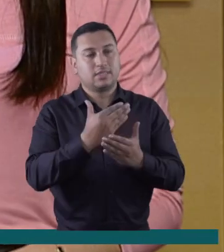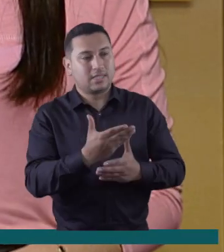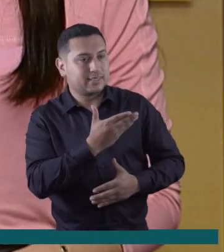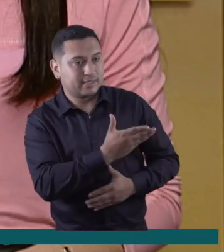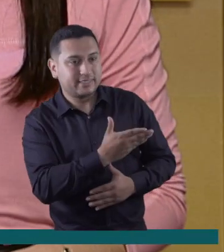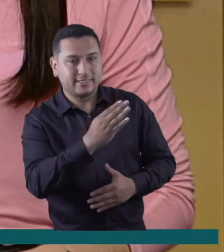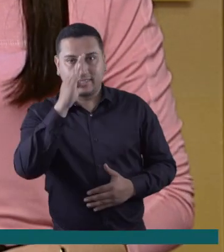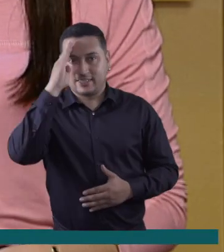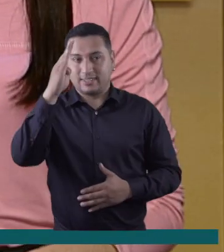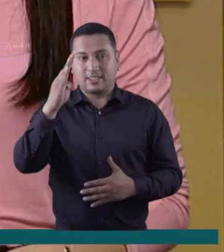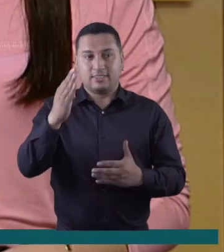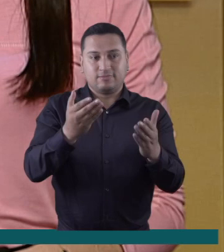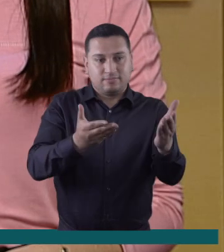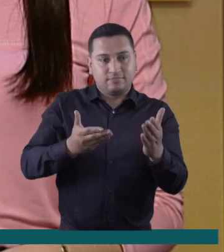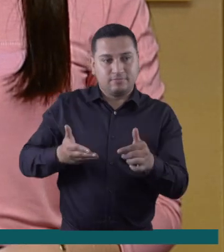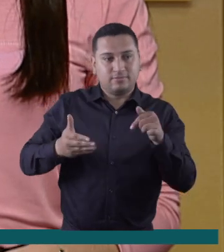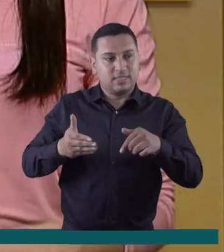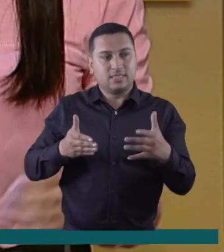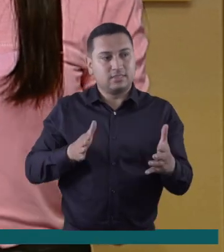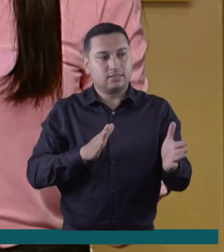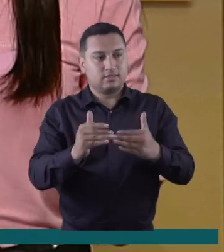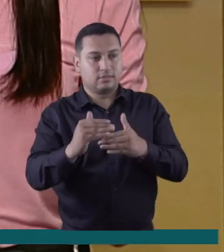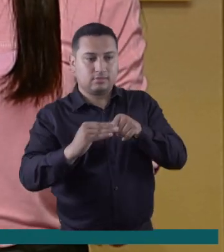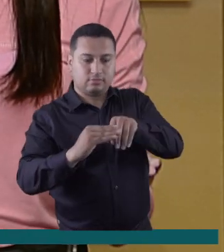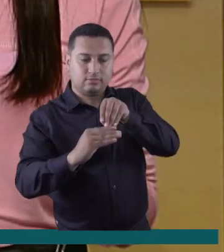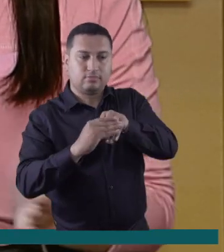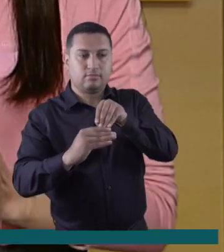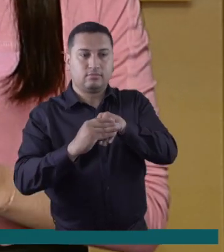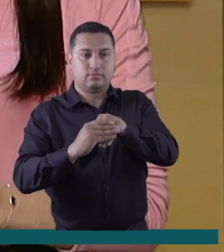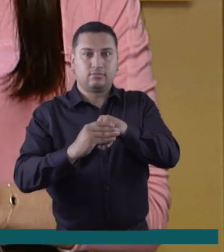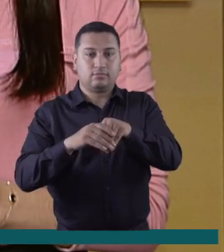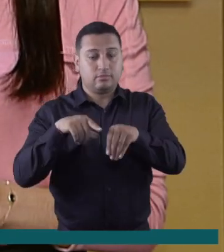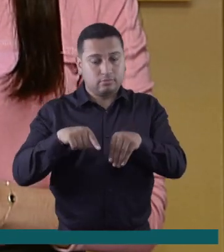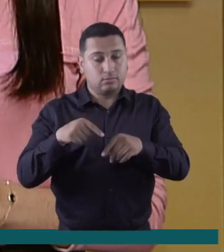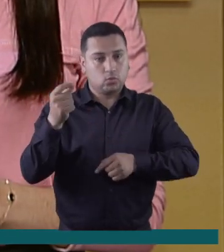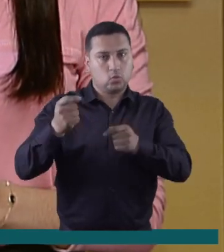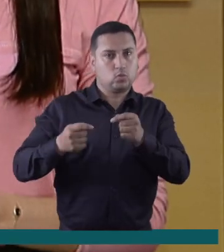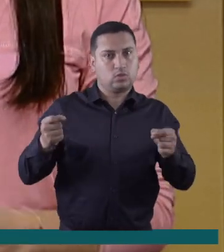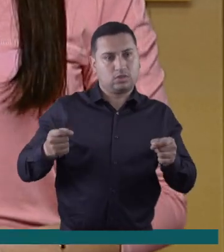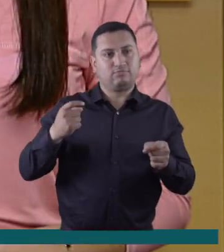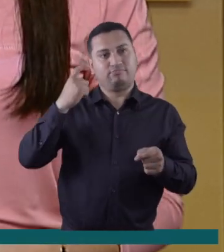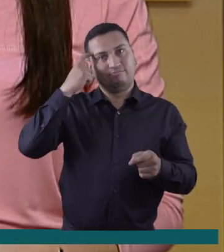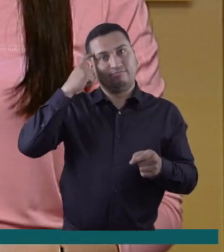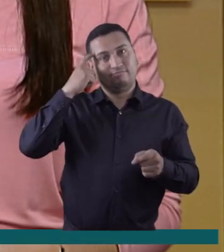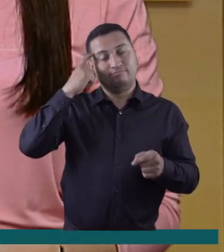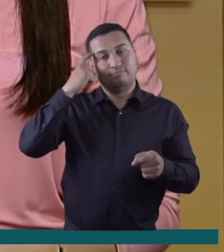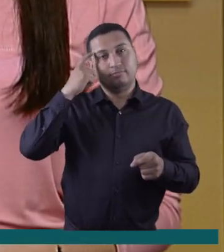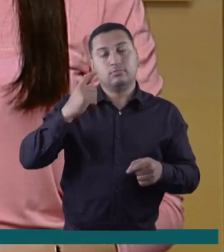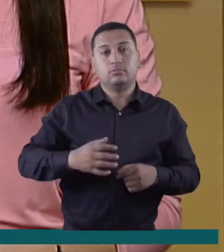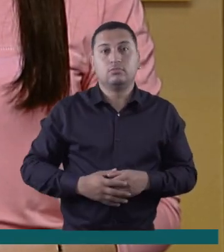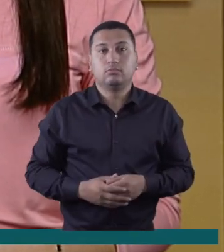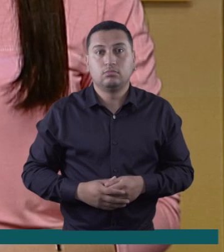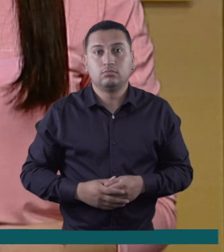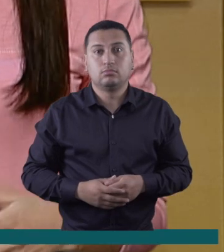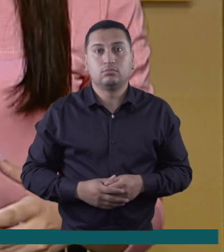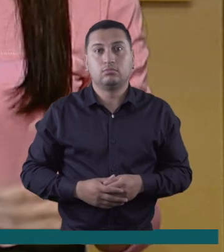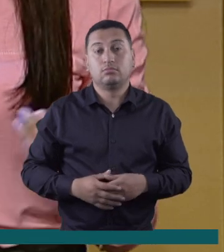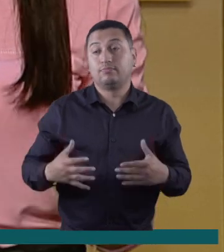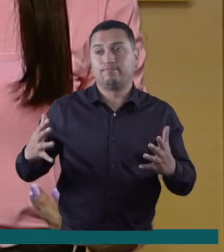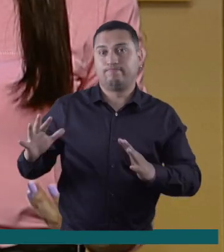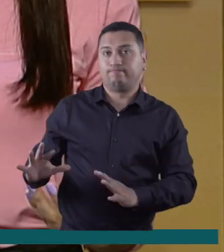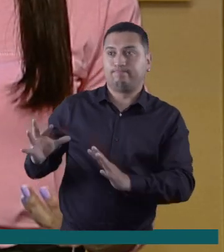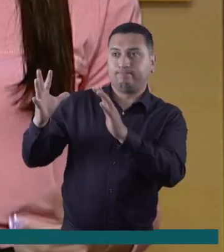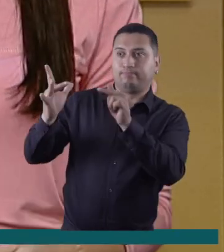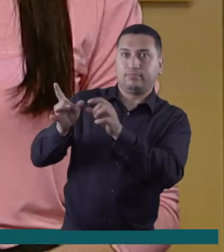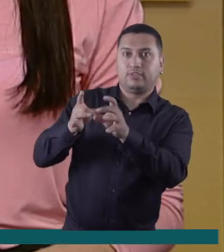Gracias Mabel, hola y bienvenidos a Caja Menor, el espacio en donde tenemos las cuentas claras. Las fechas especiales para muchos son